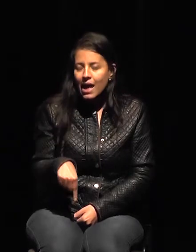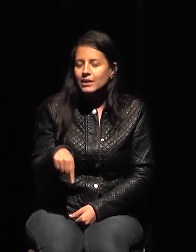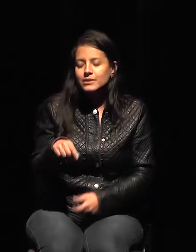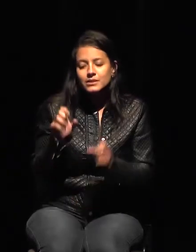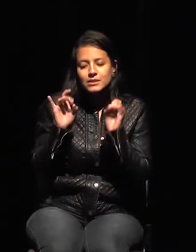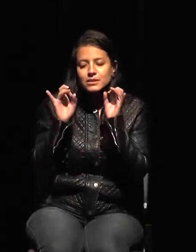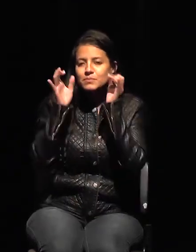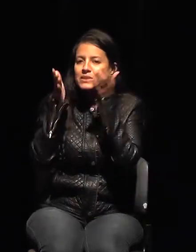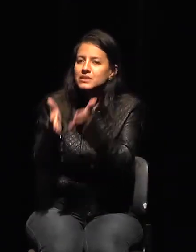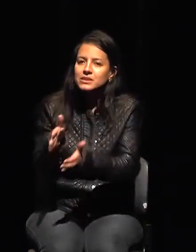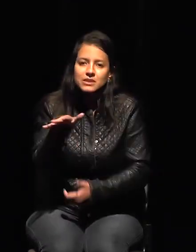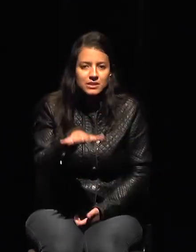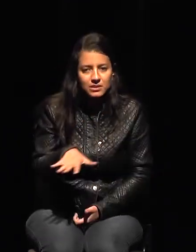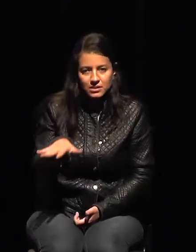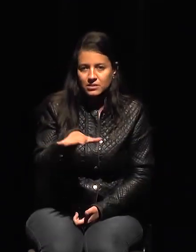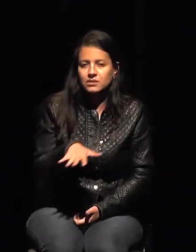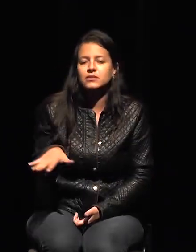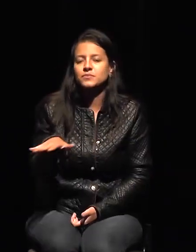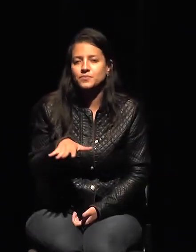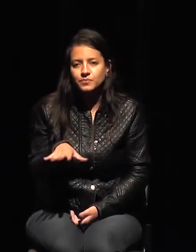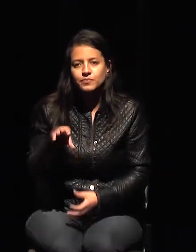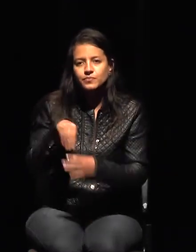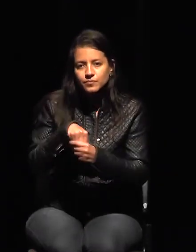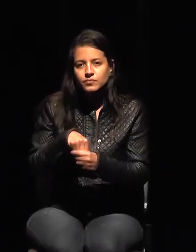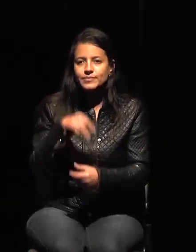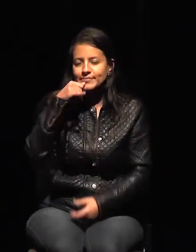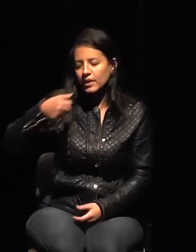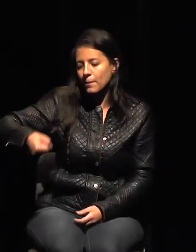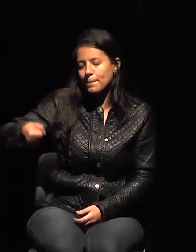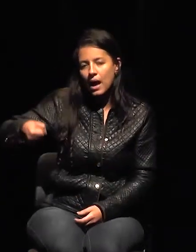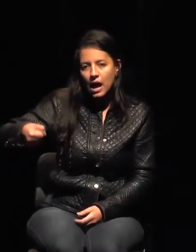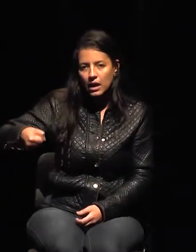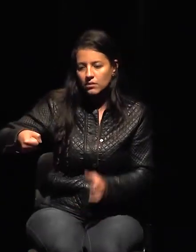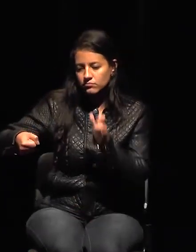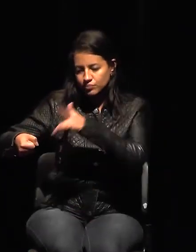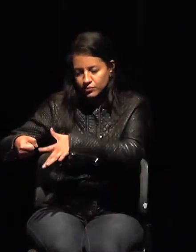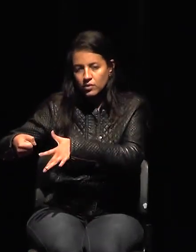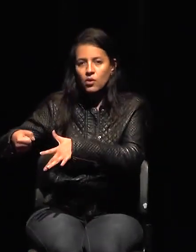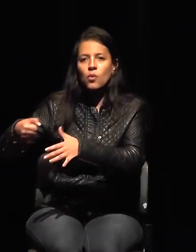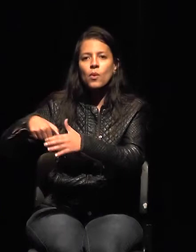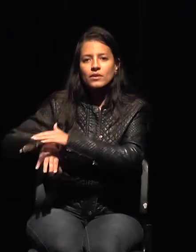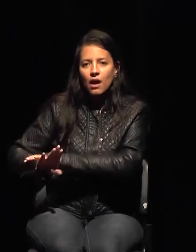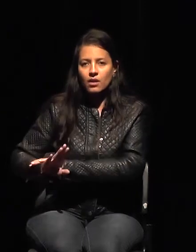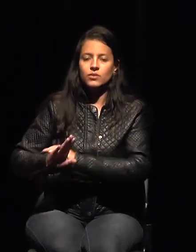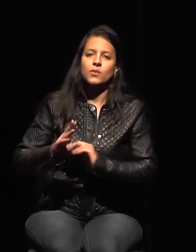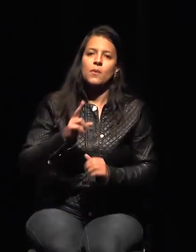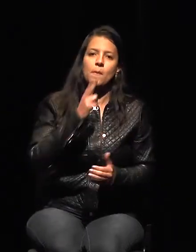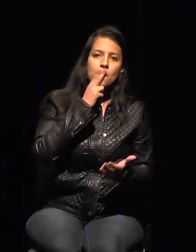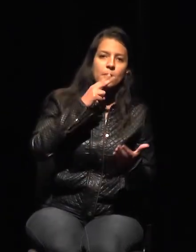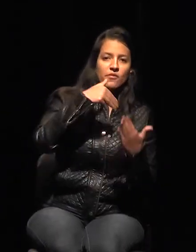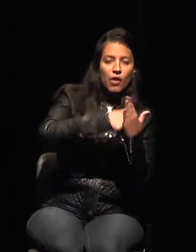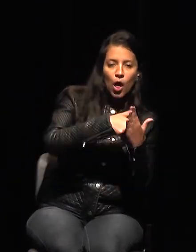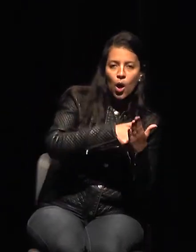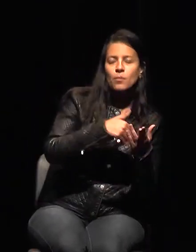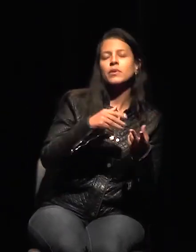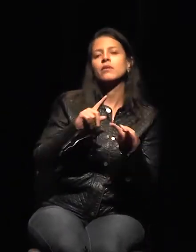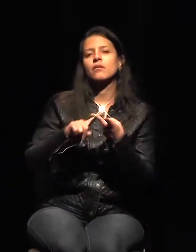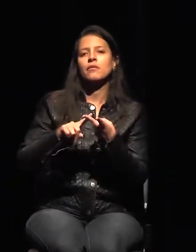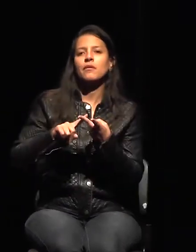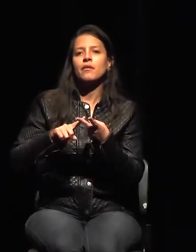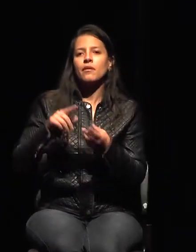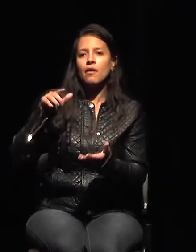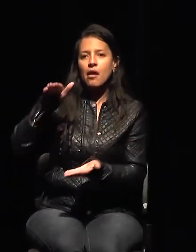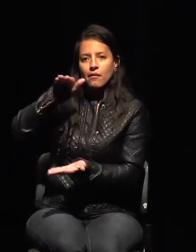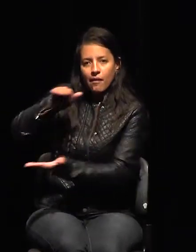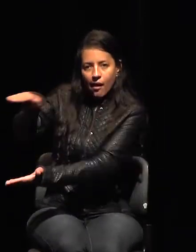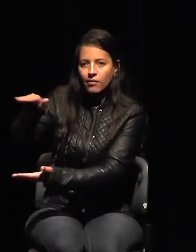dentro de un equipaje, dentro de un sobre, son muy difíciles de fiscalizarlo. Entonces, tenemos